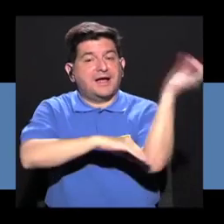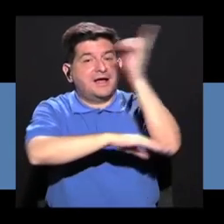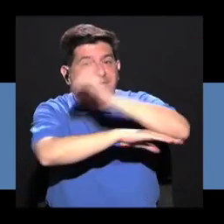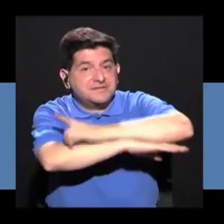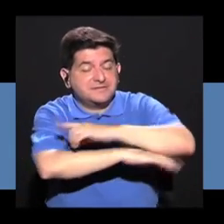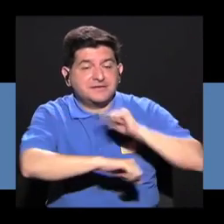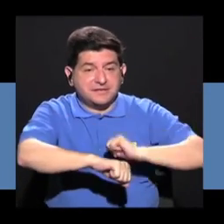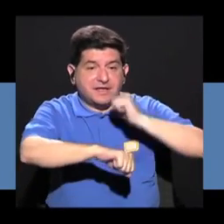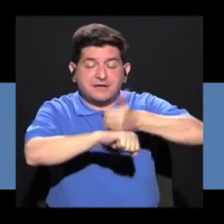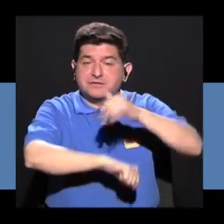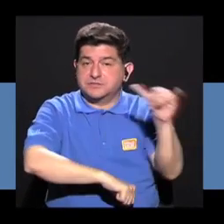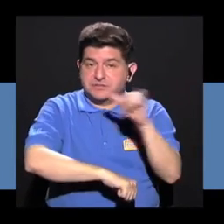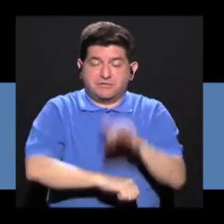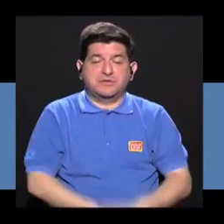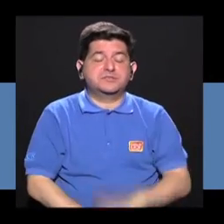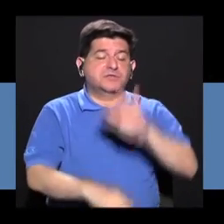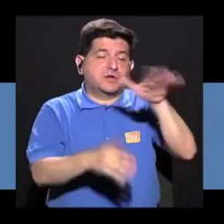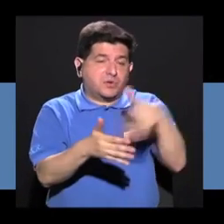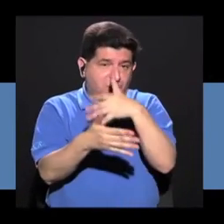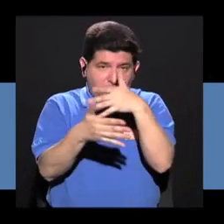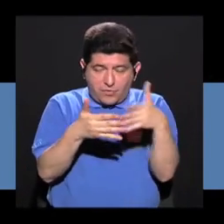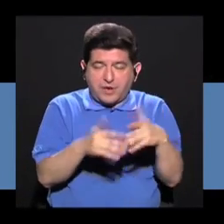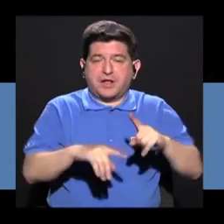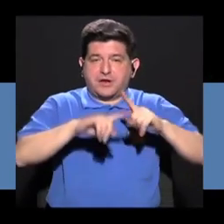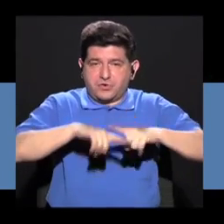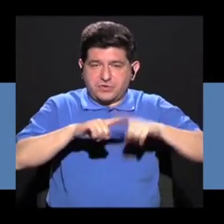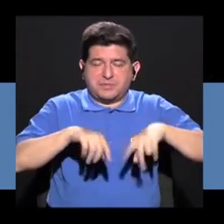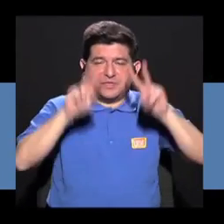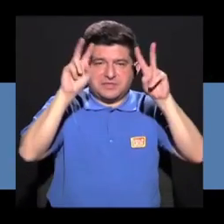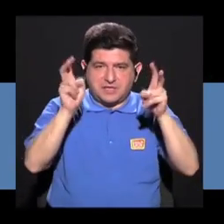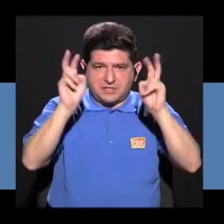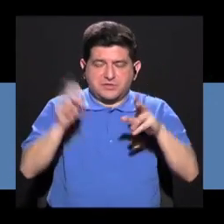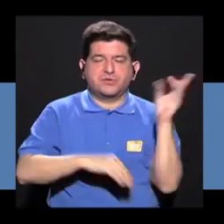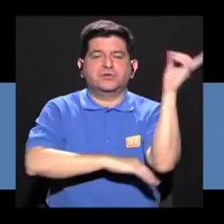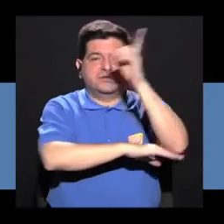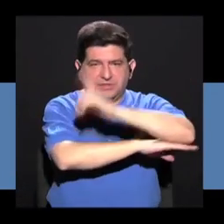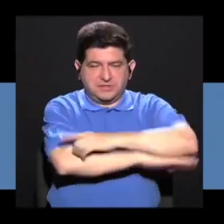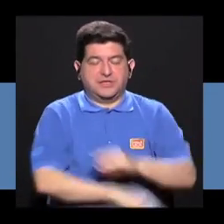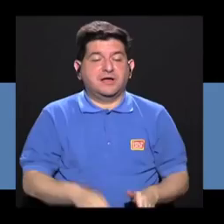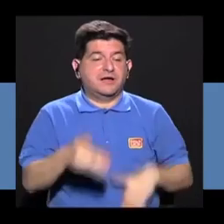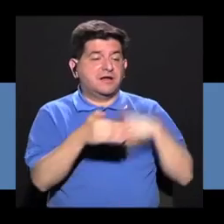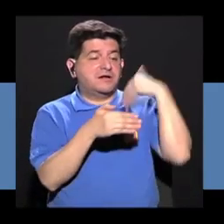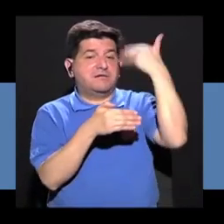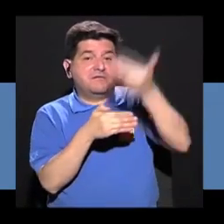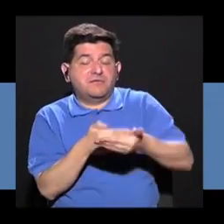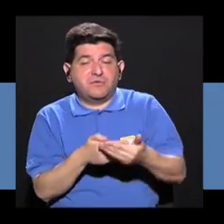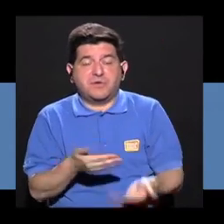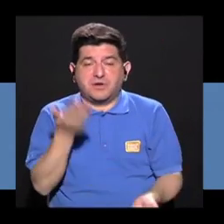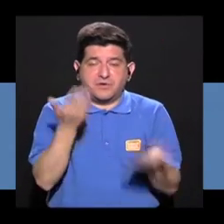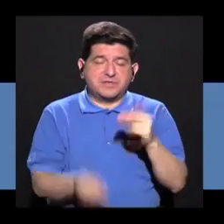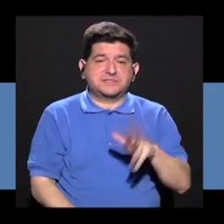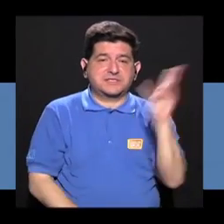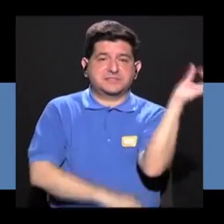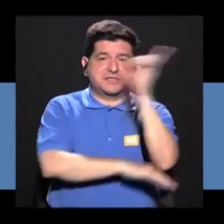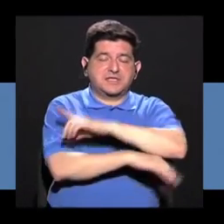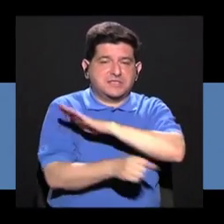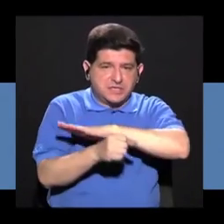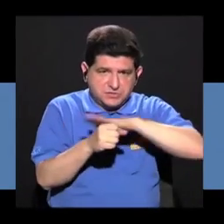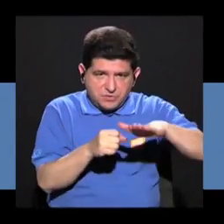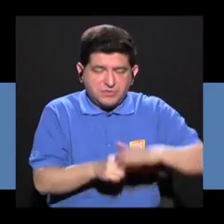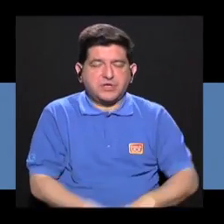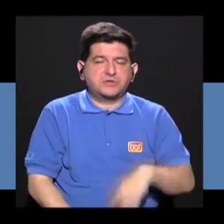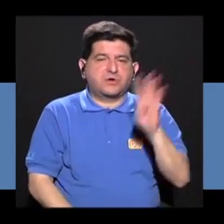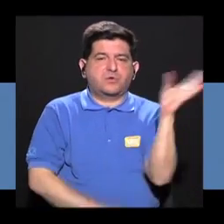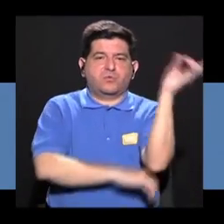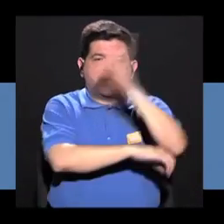Al día siguiente establecen también un horario de acuerdo con las materias que vieron. Ya después podría ser hasta tres días